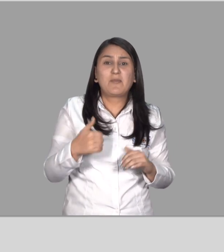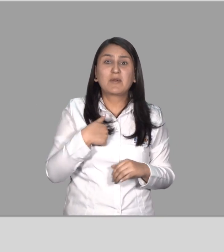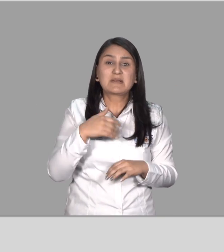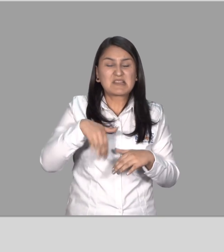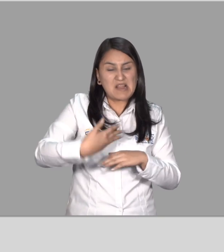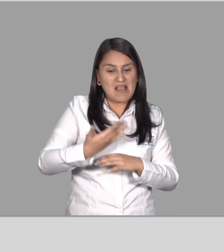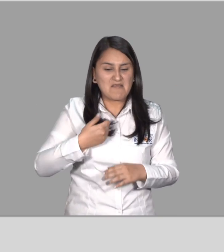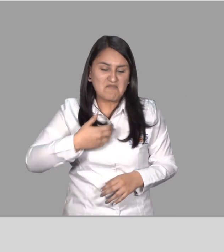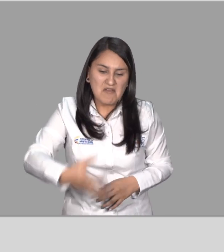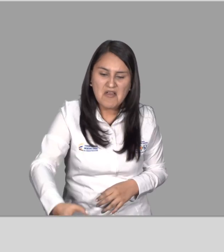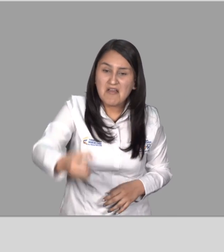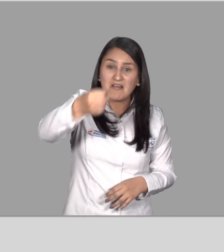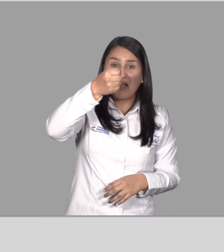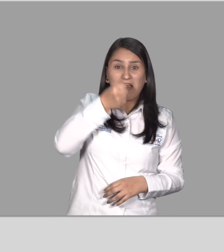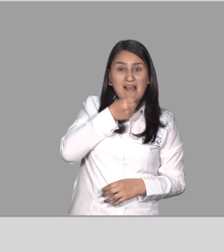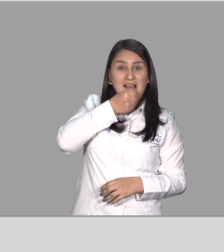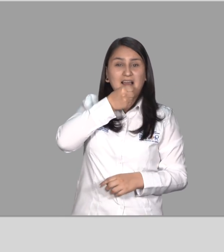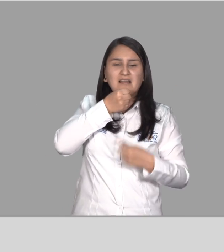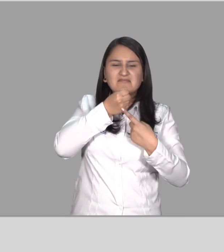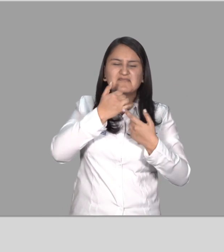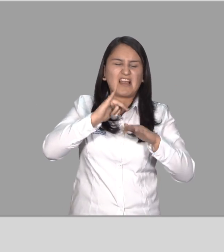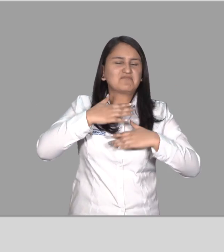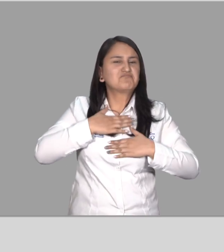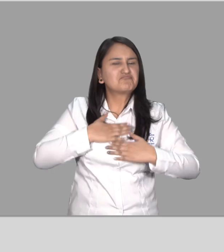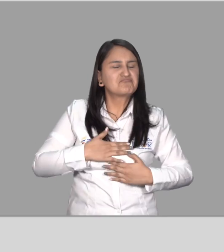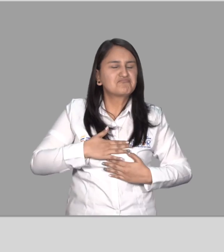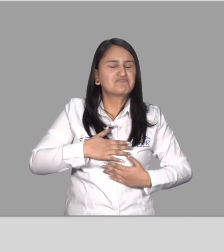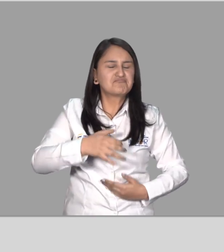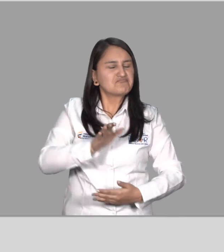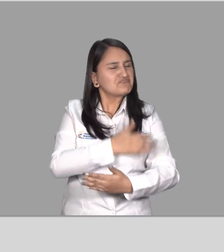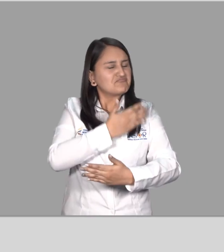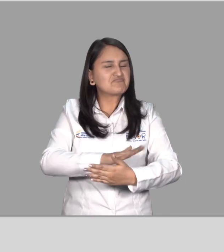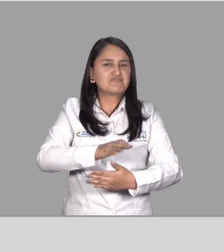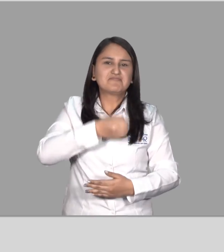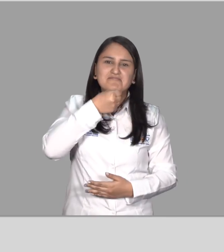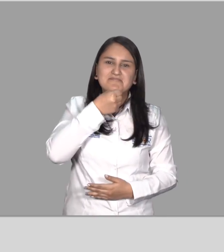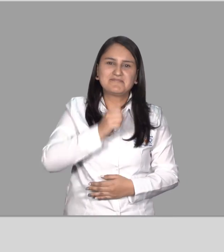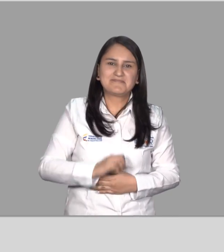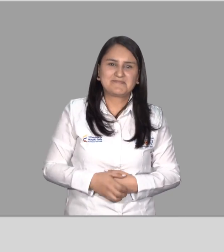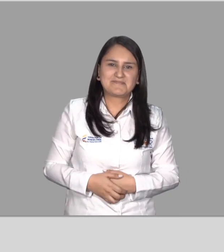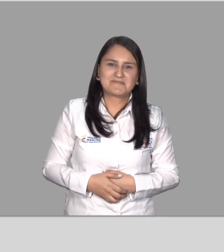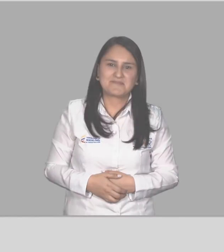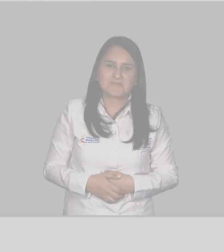y ese Pero ya cuando cojo el micrófono ya se me quita